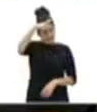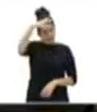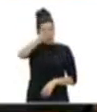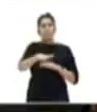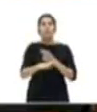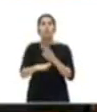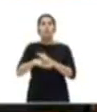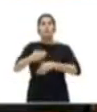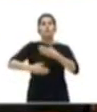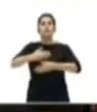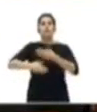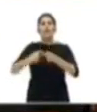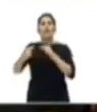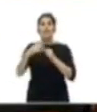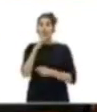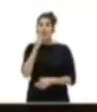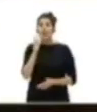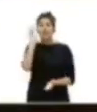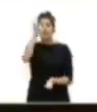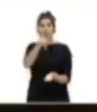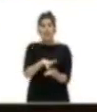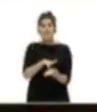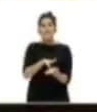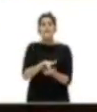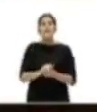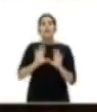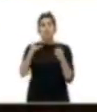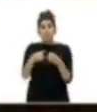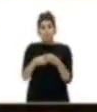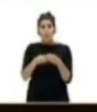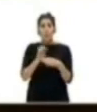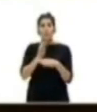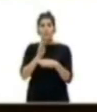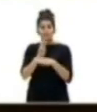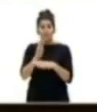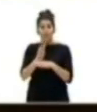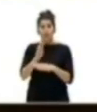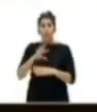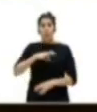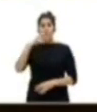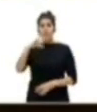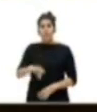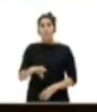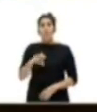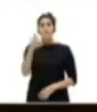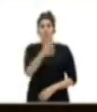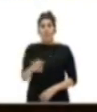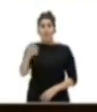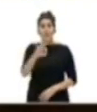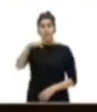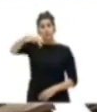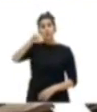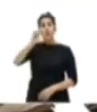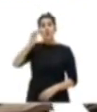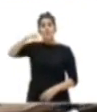Seguimos avanzando en el debate, le corresponde ahora el turno al Grupo Parlamentario Podemos. Tiene la palabra doña Noemí Santana Pereira.